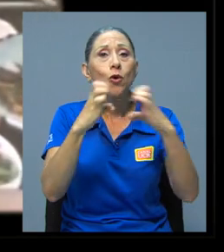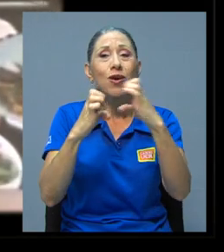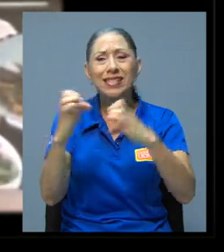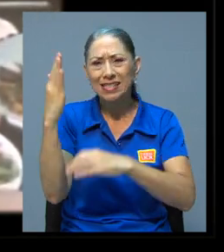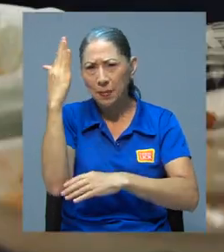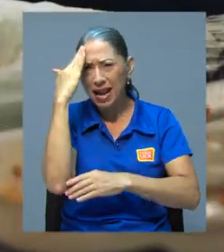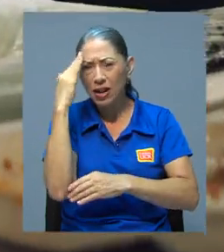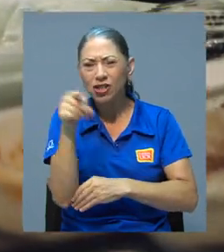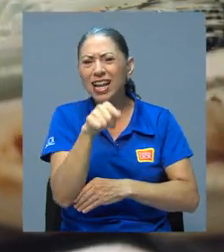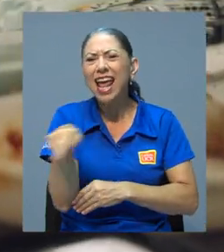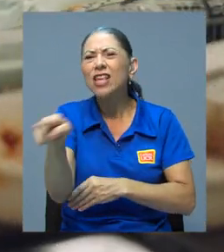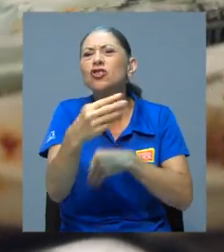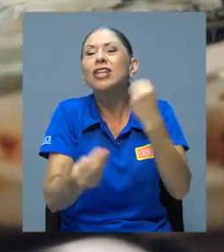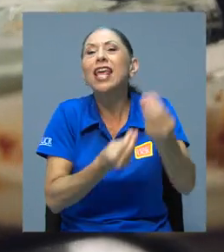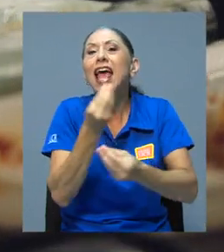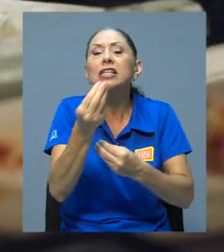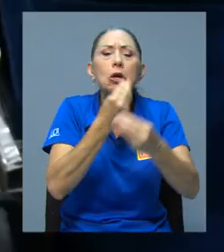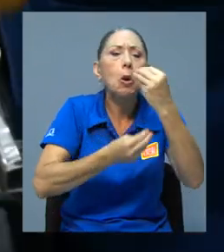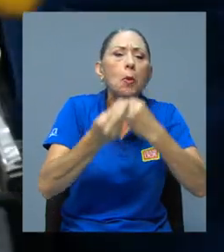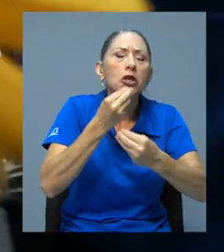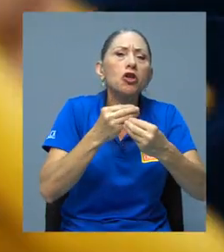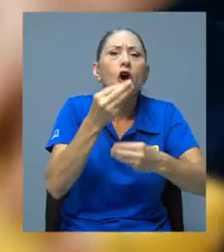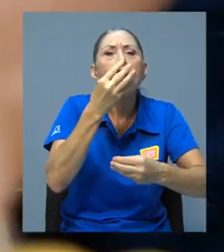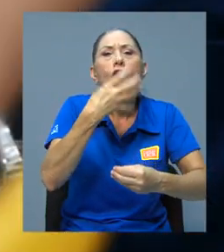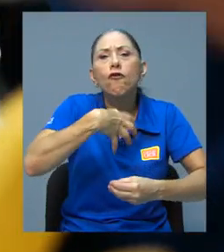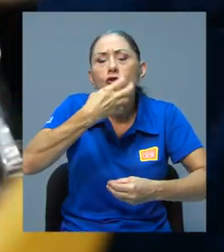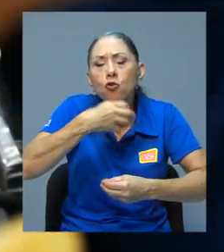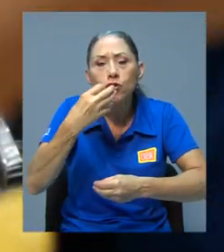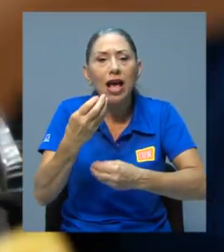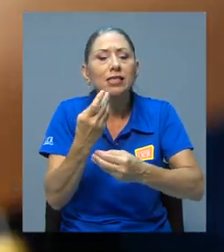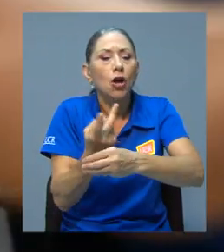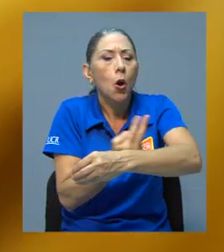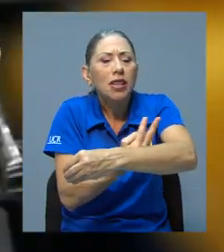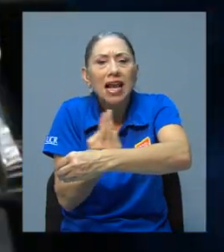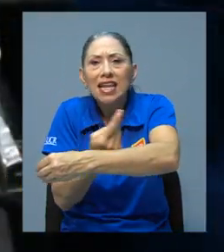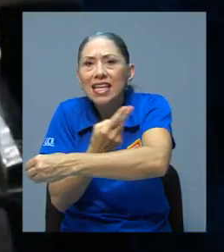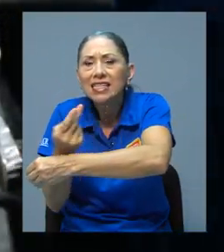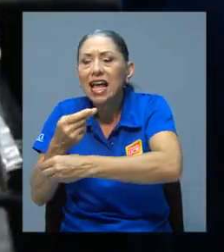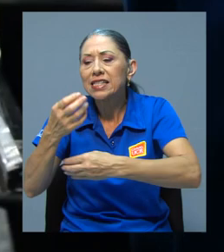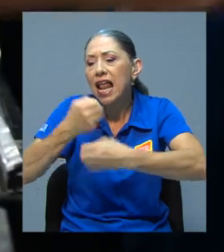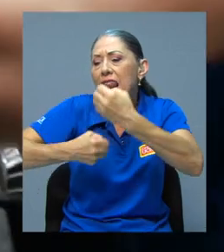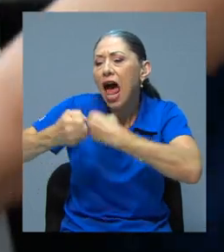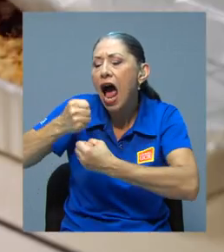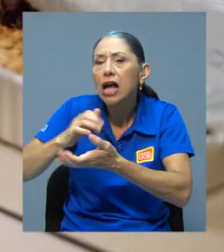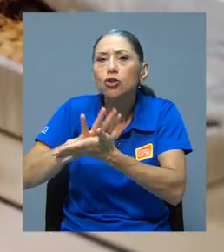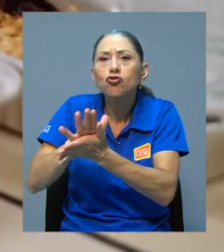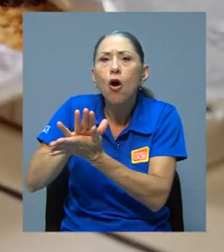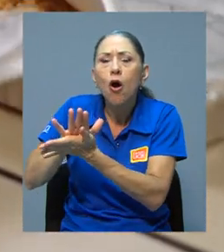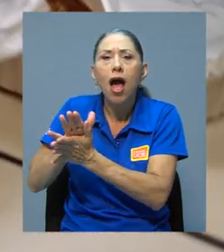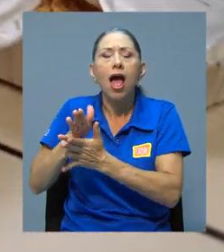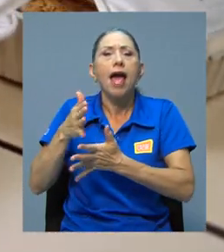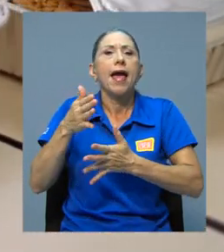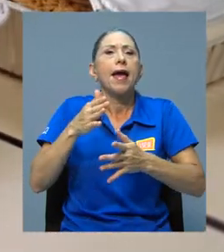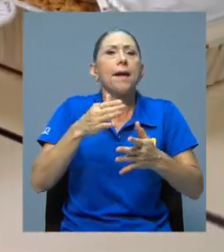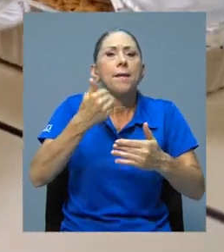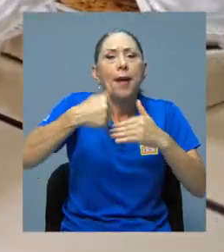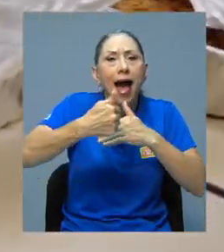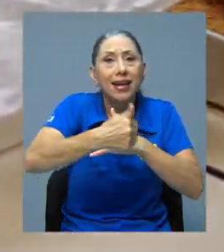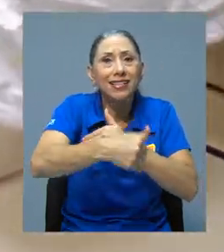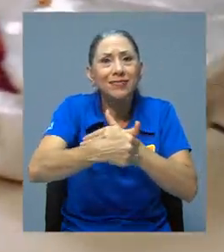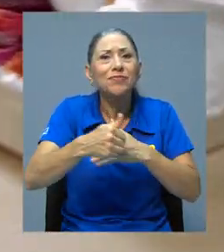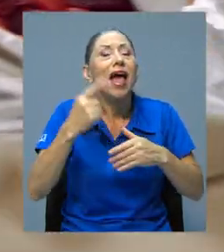entre sectores alimenticios, frutas y hortalizas, lácteos y panes. En todos los casos, se analizaron variables